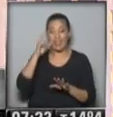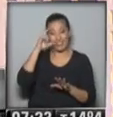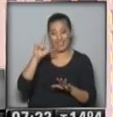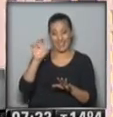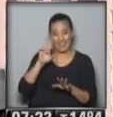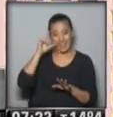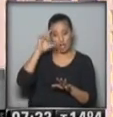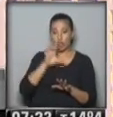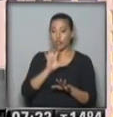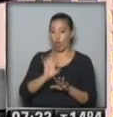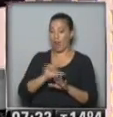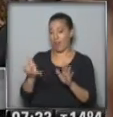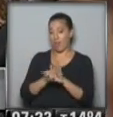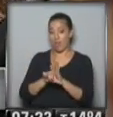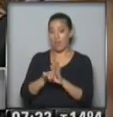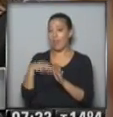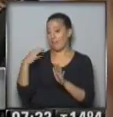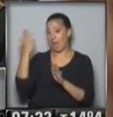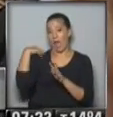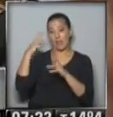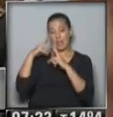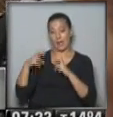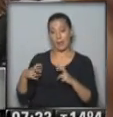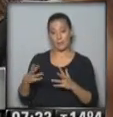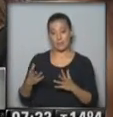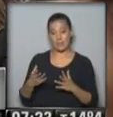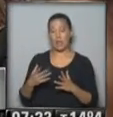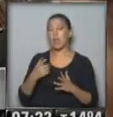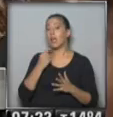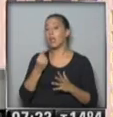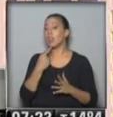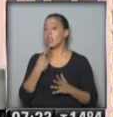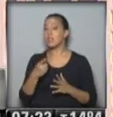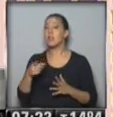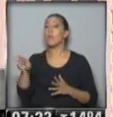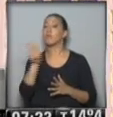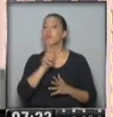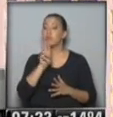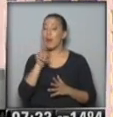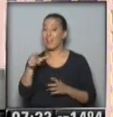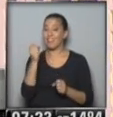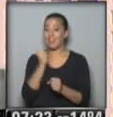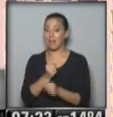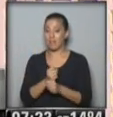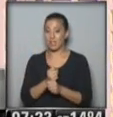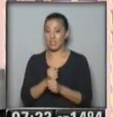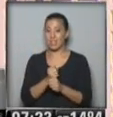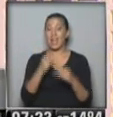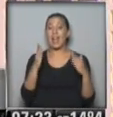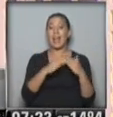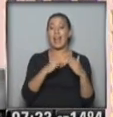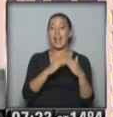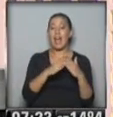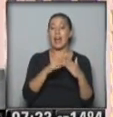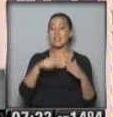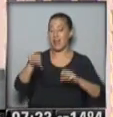debería haber sido revisado, que condenaba a las mujeres que trabajan en las casas a no tener